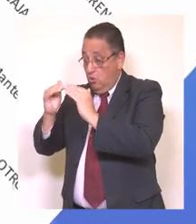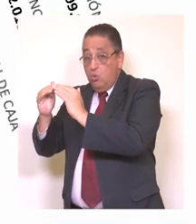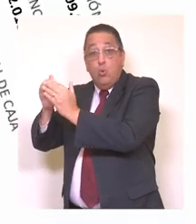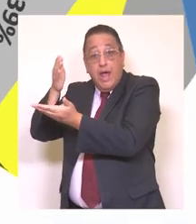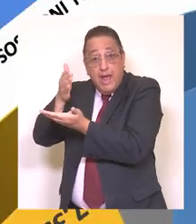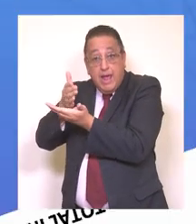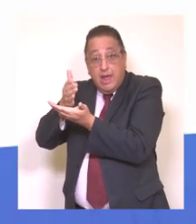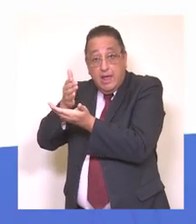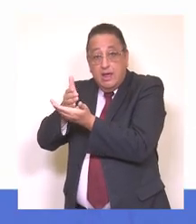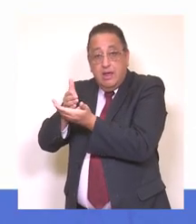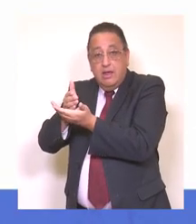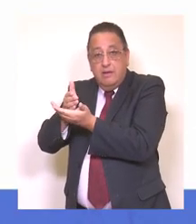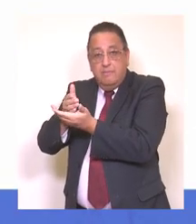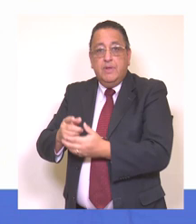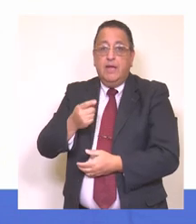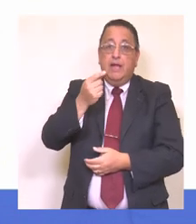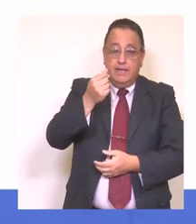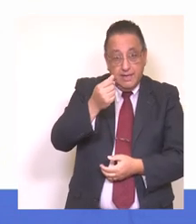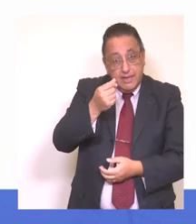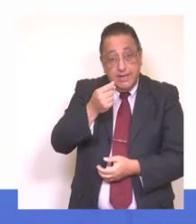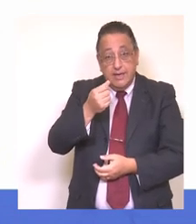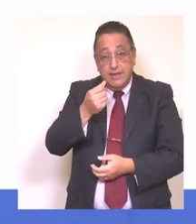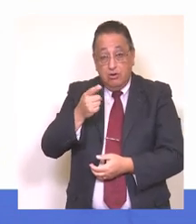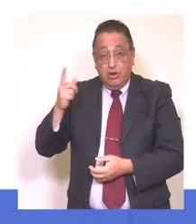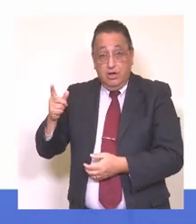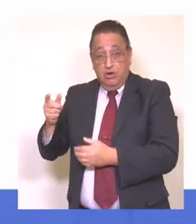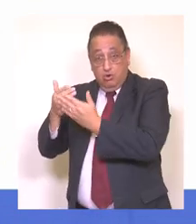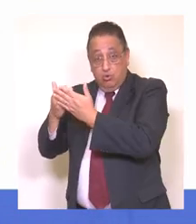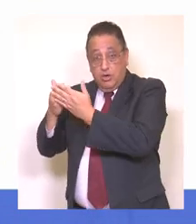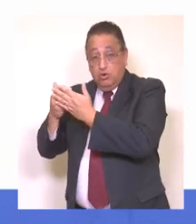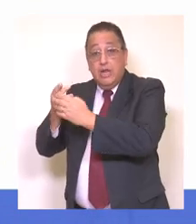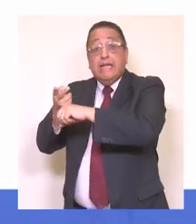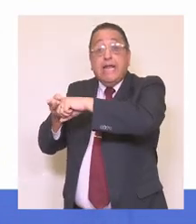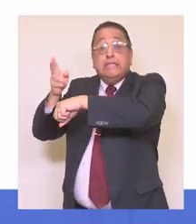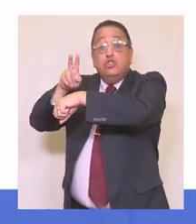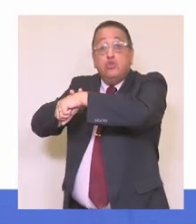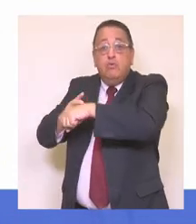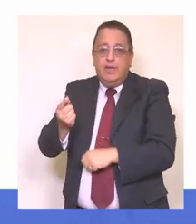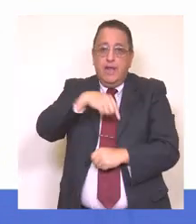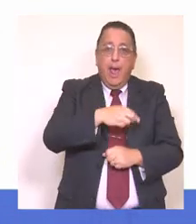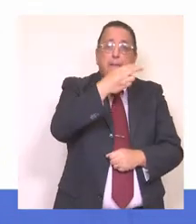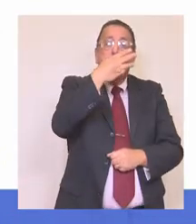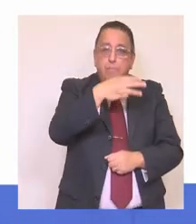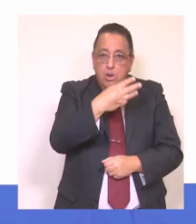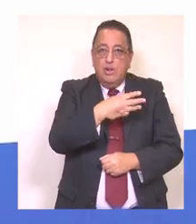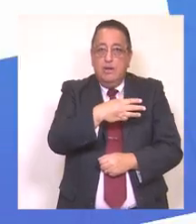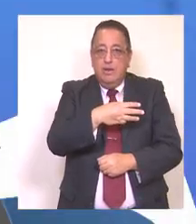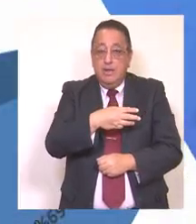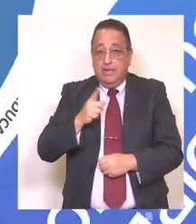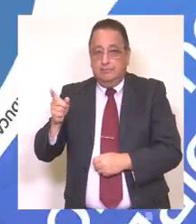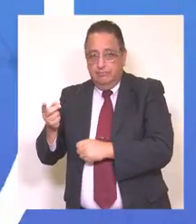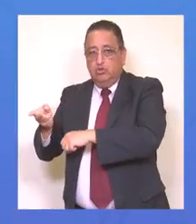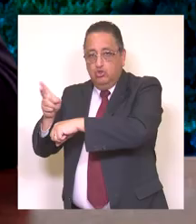establecimientos. Señalar que el presupuesto de educación es el doble o un poco más del presupuesto que maneja la